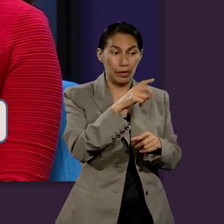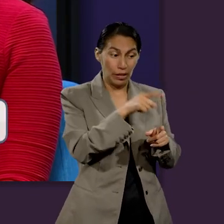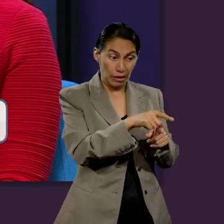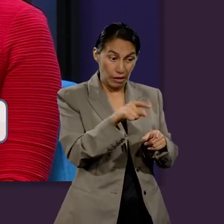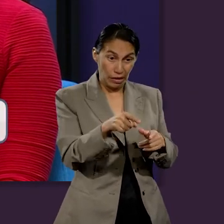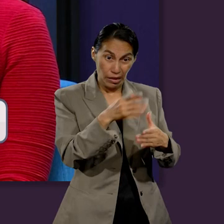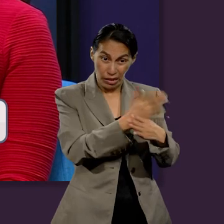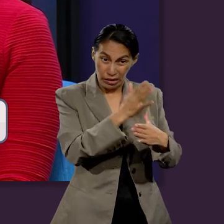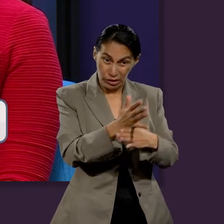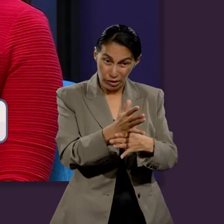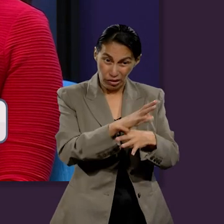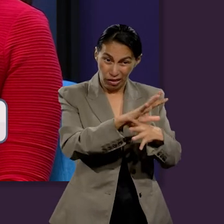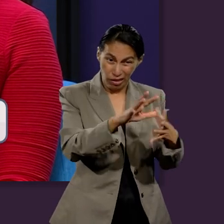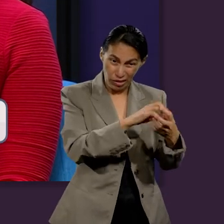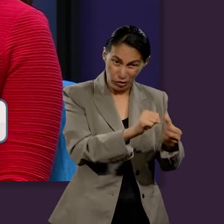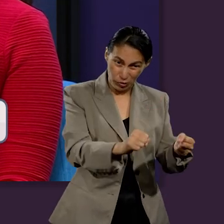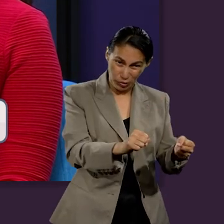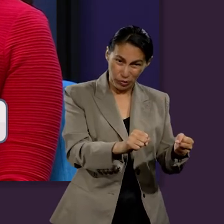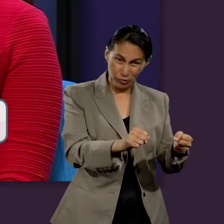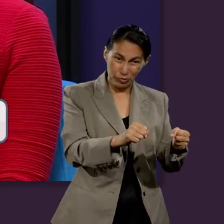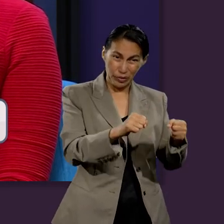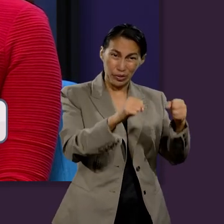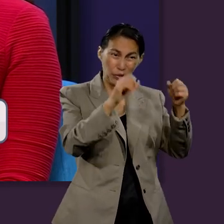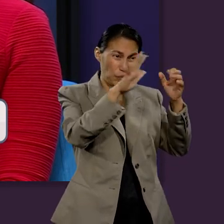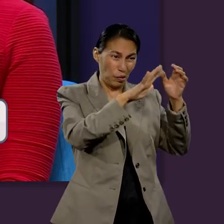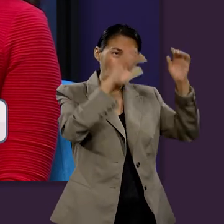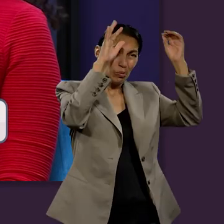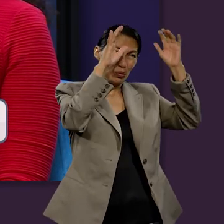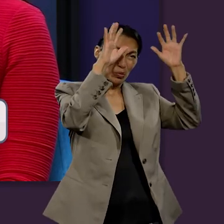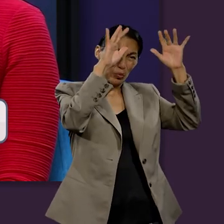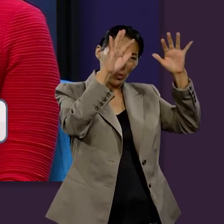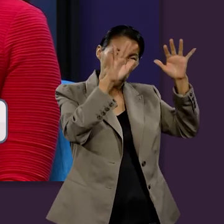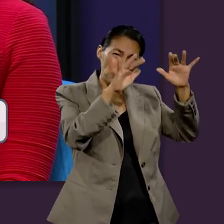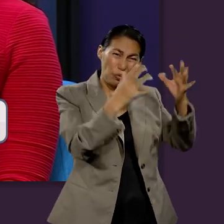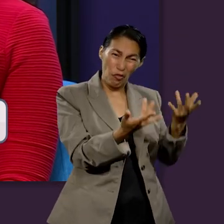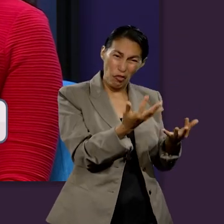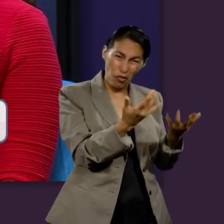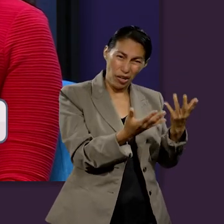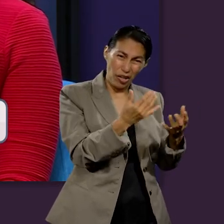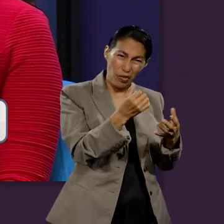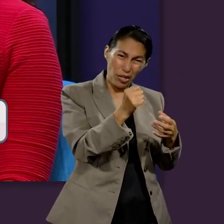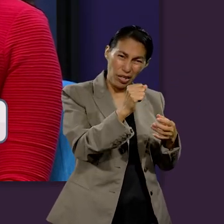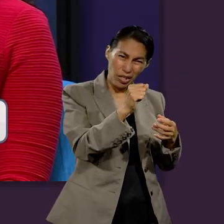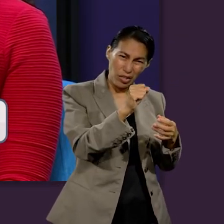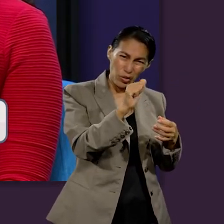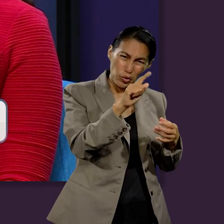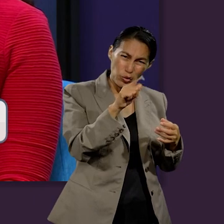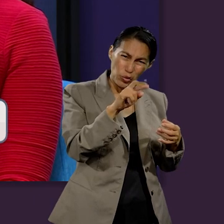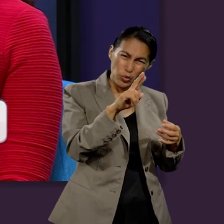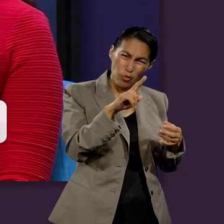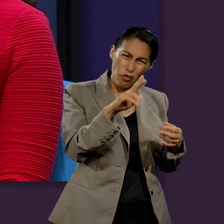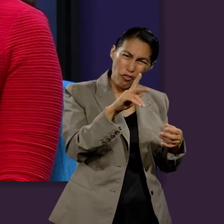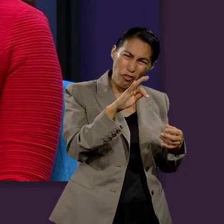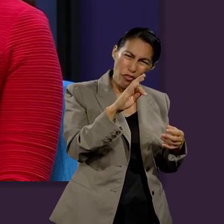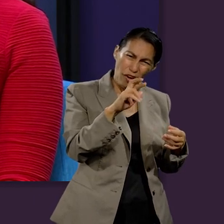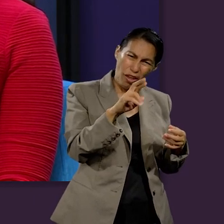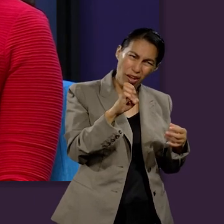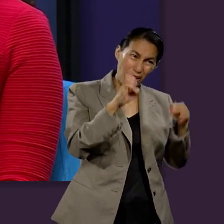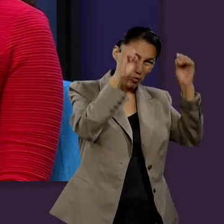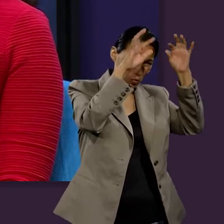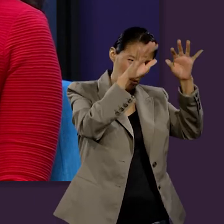condenación y la destrucción de estas ciudades, poniéndolas en ceniza, fueron ejemplo